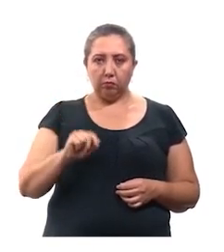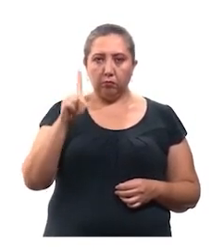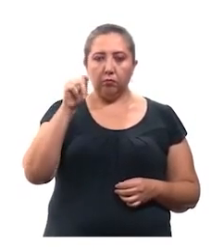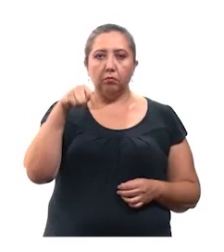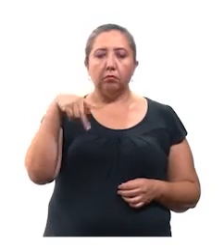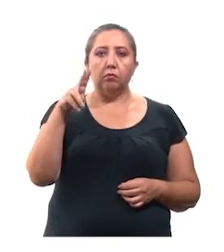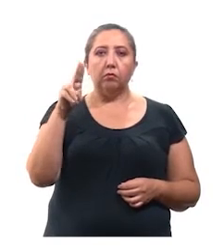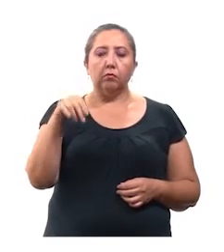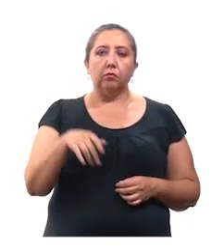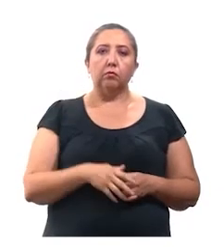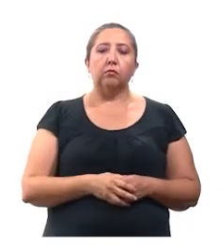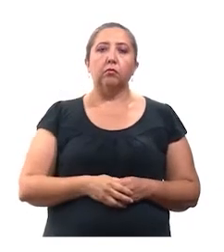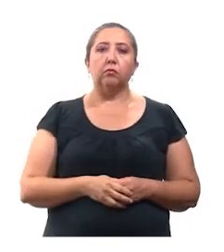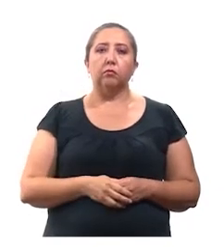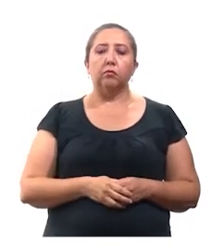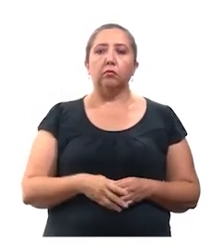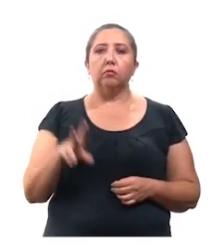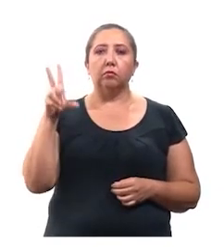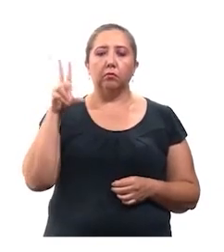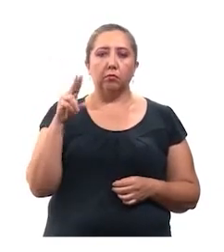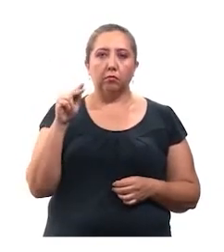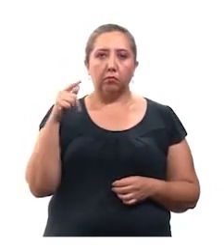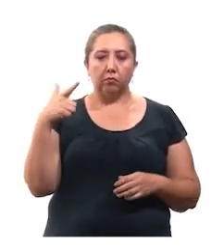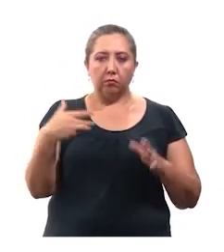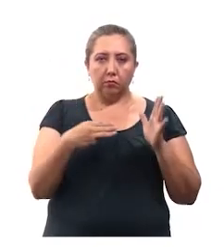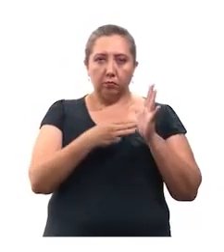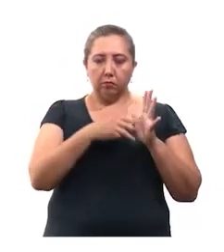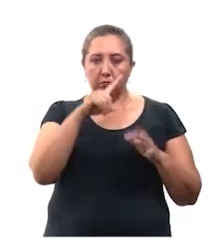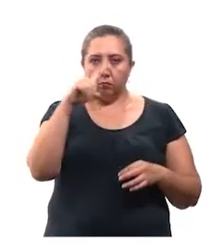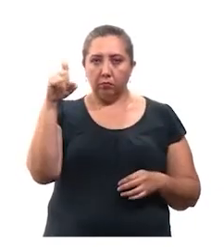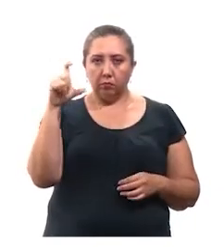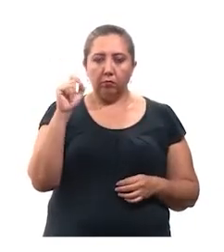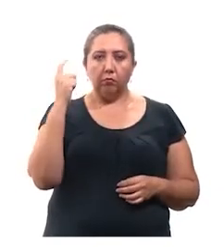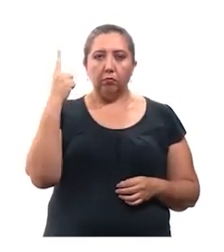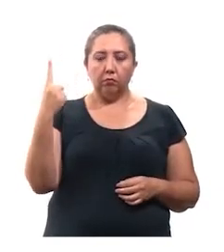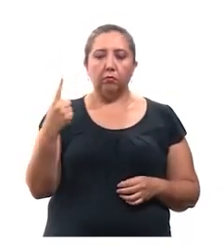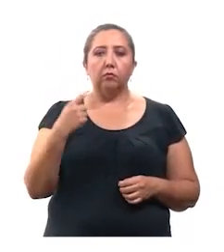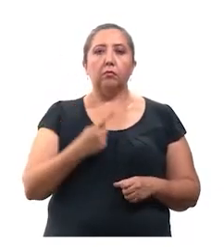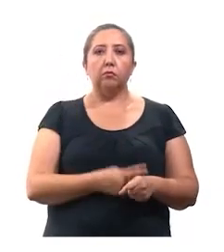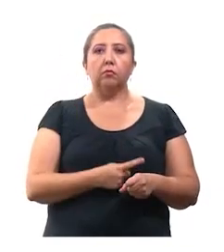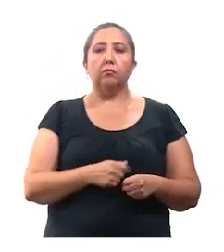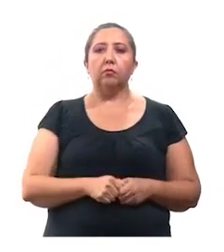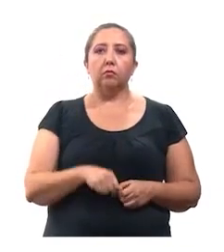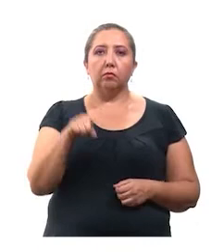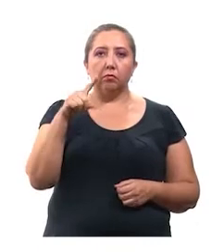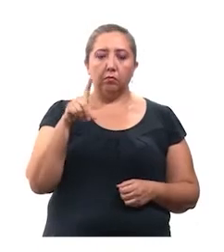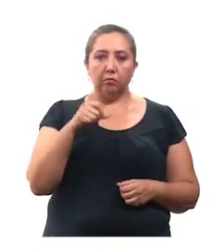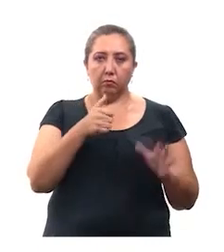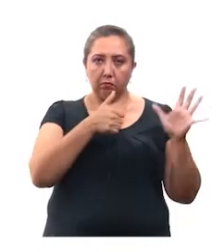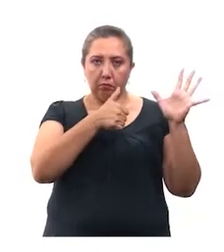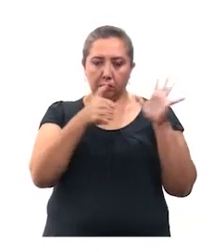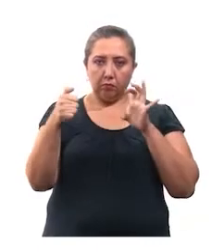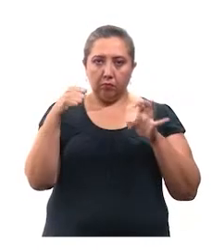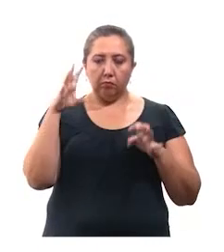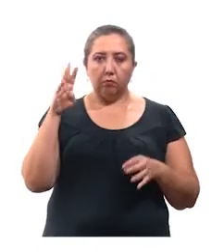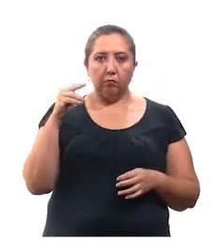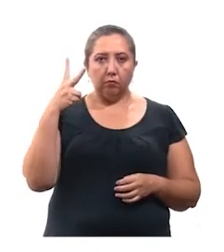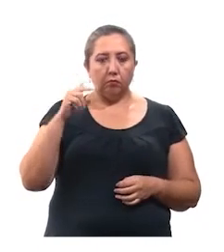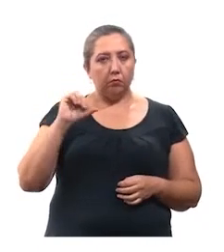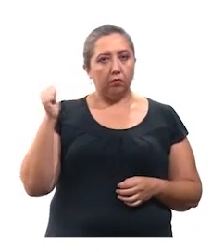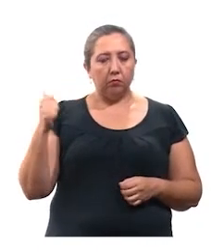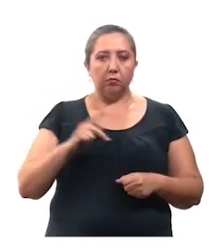204, motul 1 mil 117, junukma 1 mil 90, mashkanu 842, izamal 795,